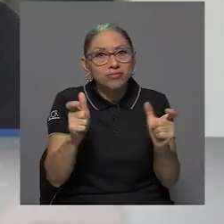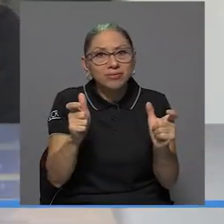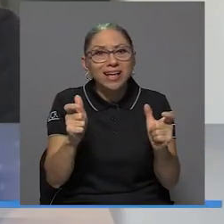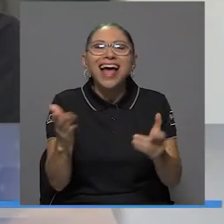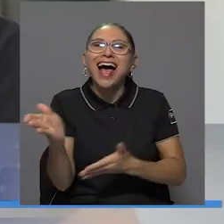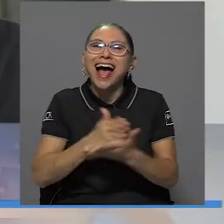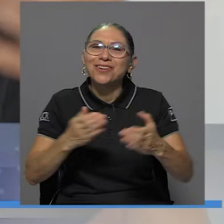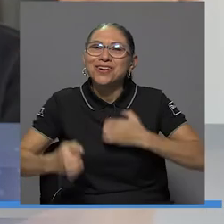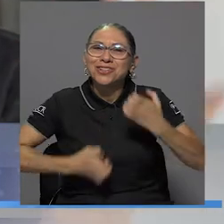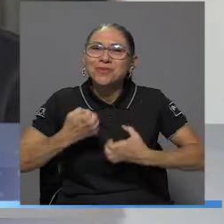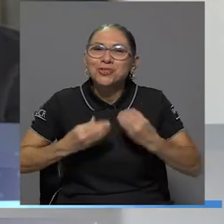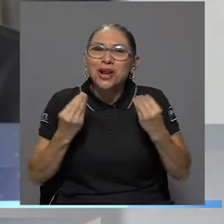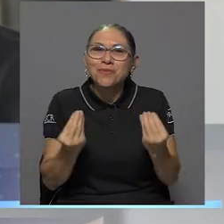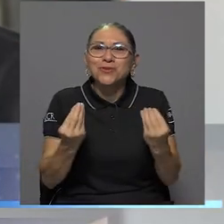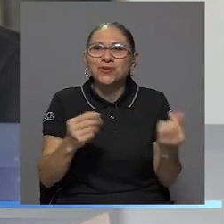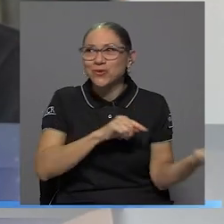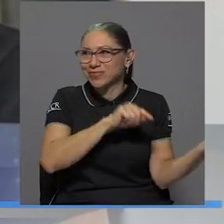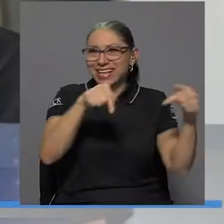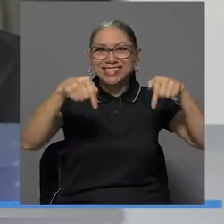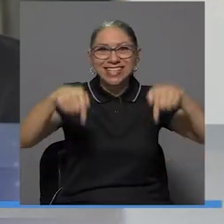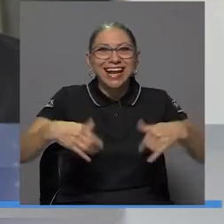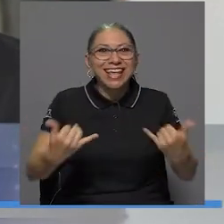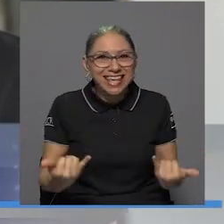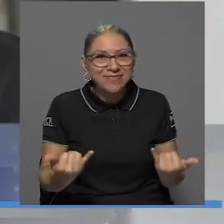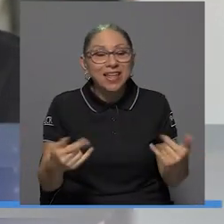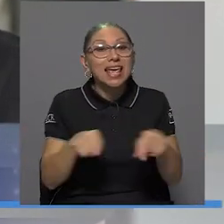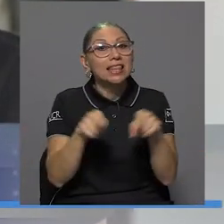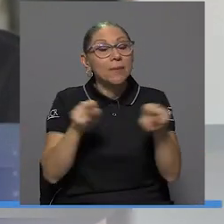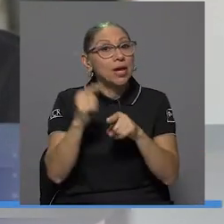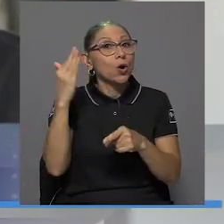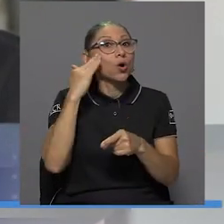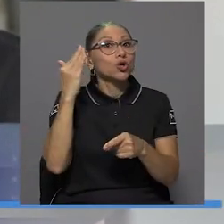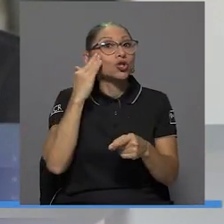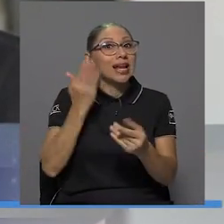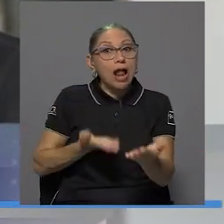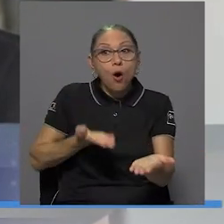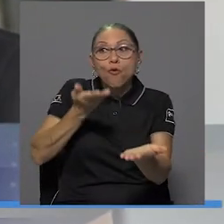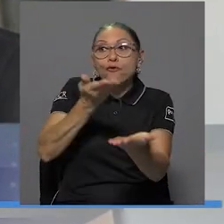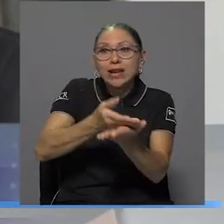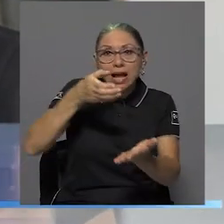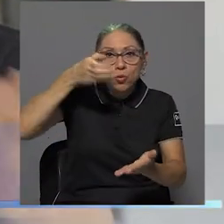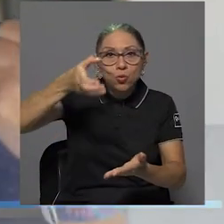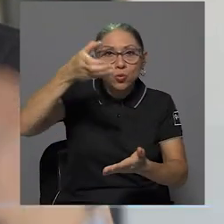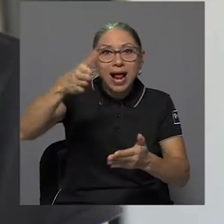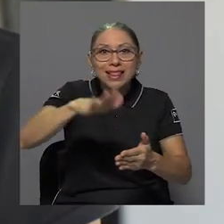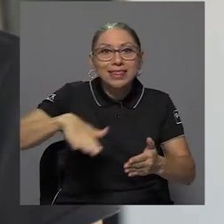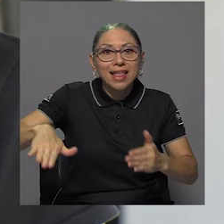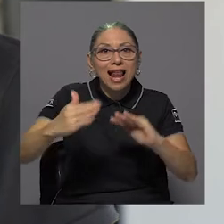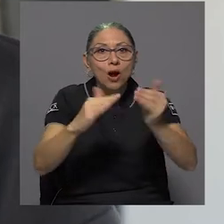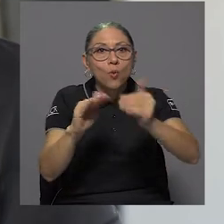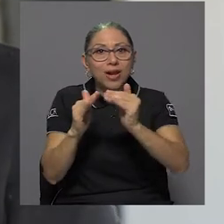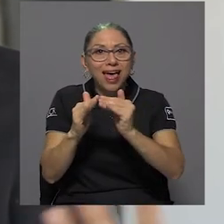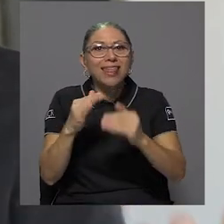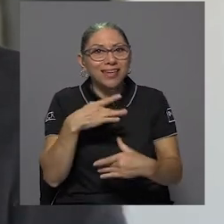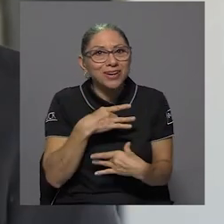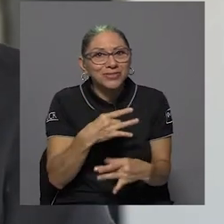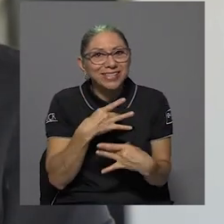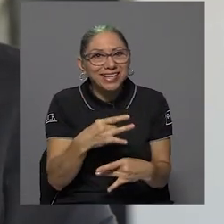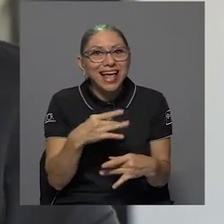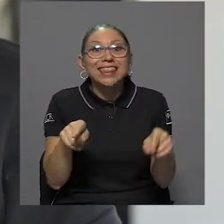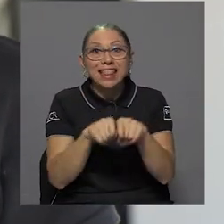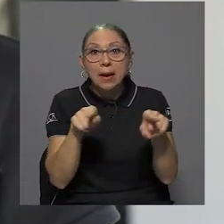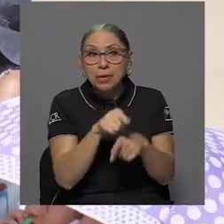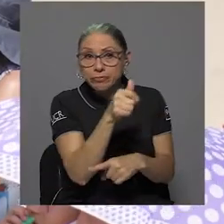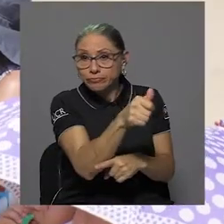nos emociona a montones es poder estar hoy aquí y también conocer la oferta cultural de la comunidad, que es lo que más nos interesa, que también la comunidad